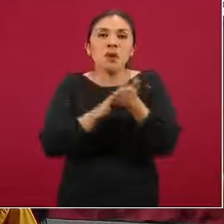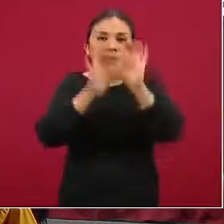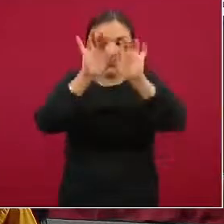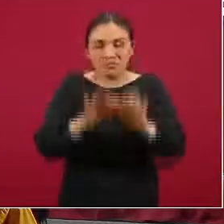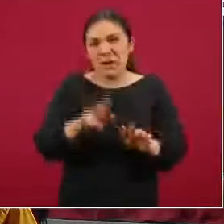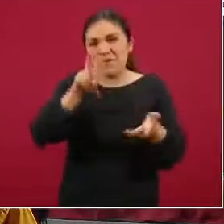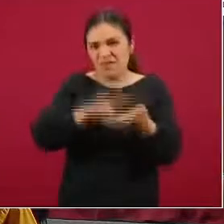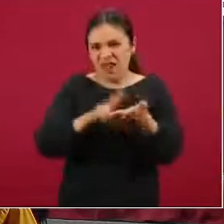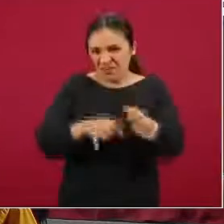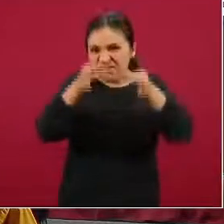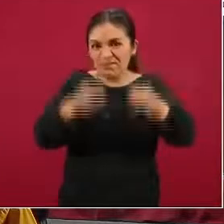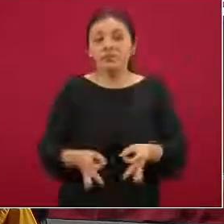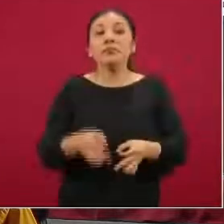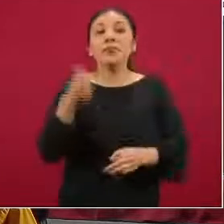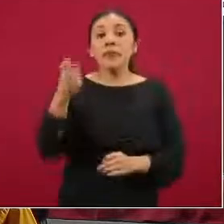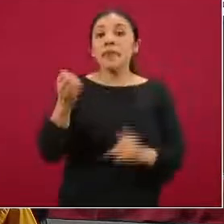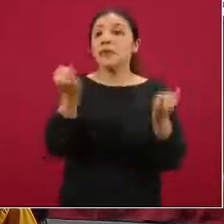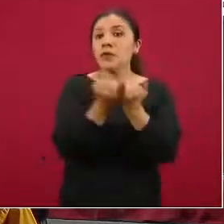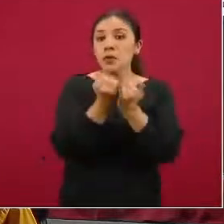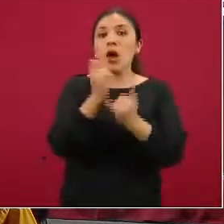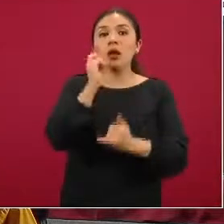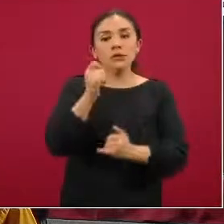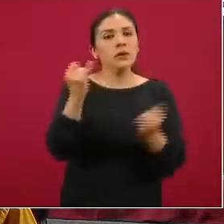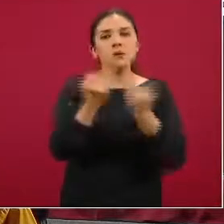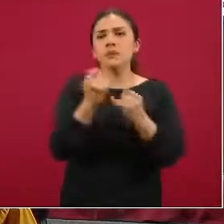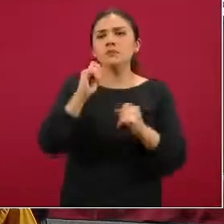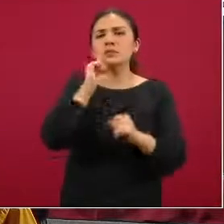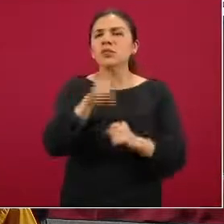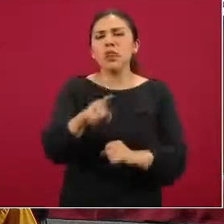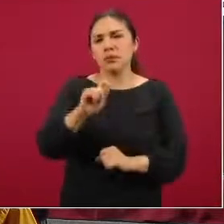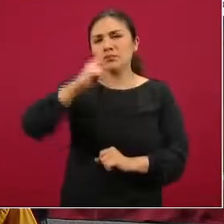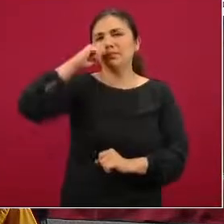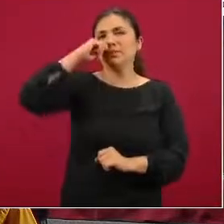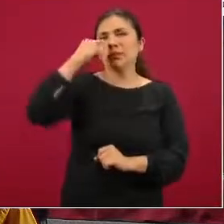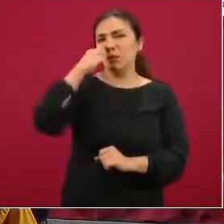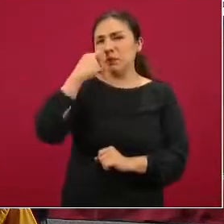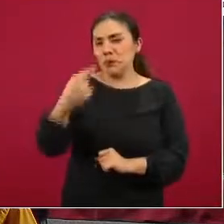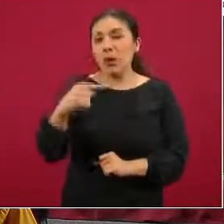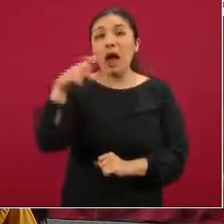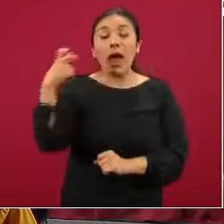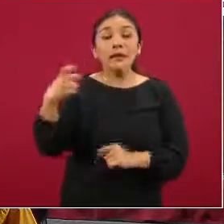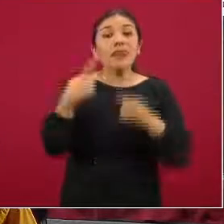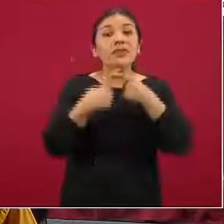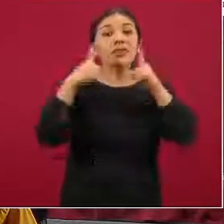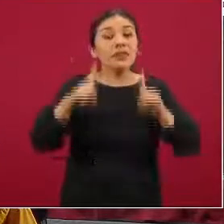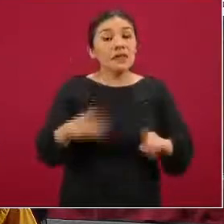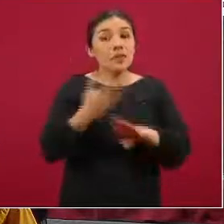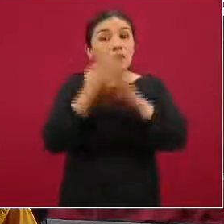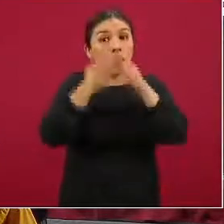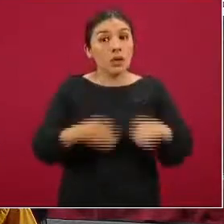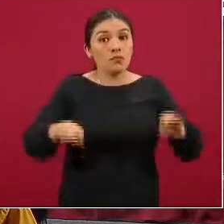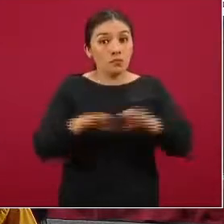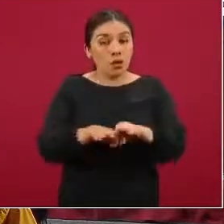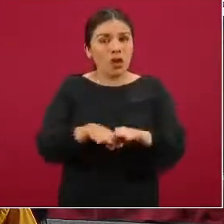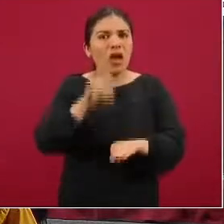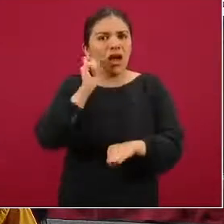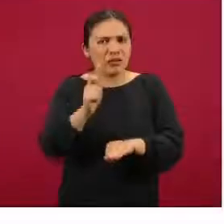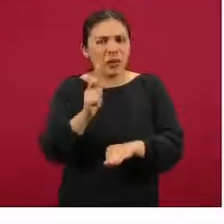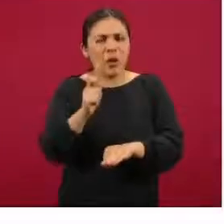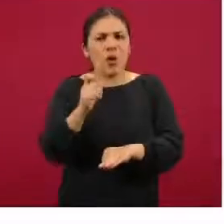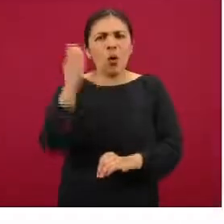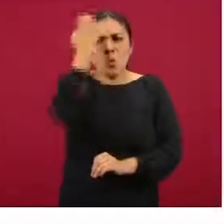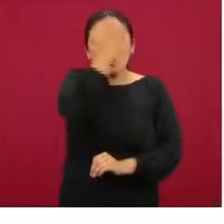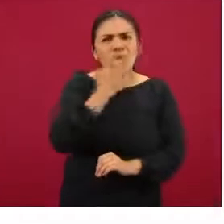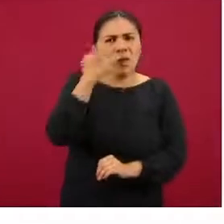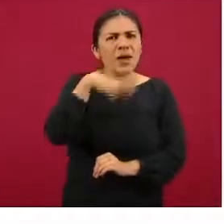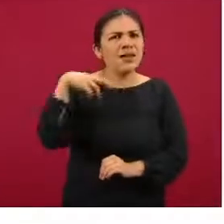validación. También es un exudado nasofaringio y ojo, esta es una diferencia importante con lo que vendrían a ser las pruebas